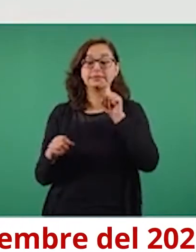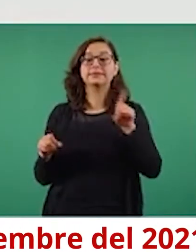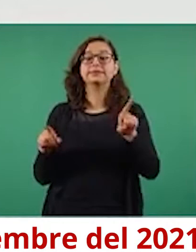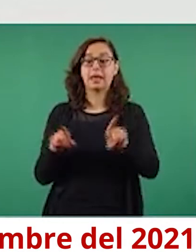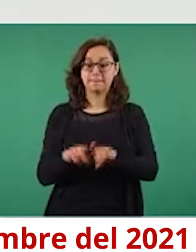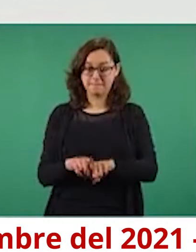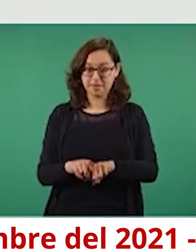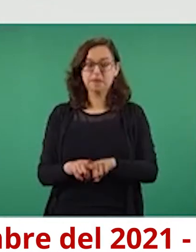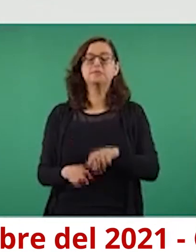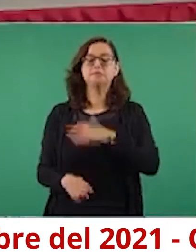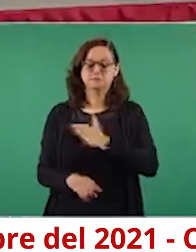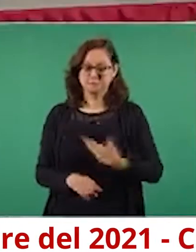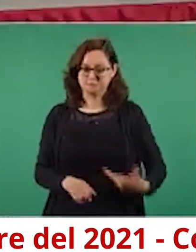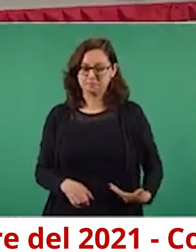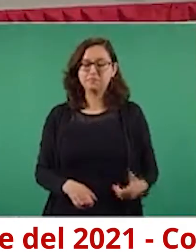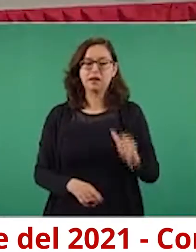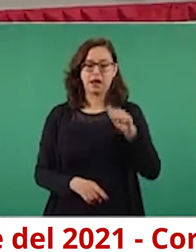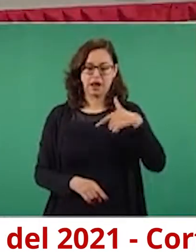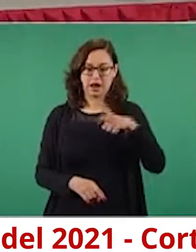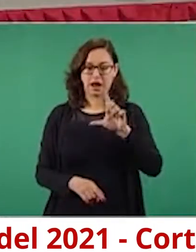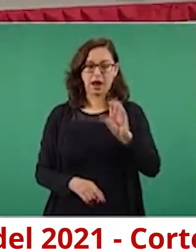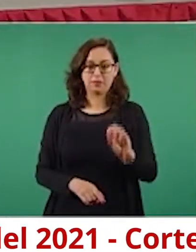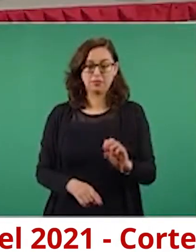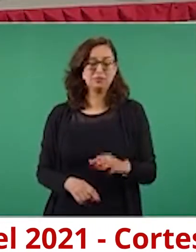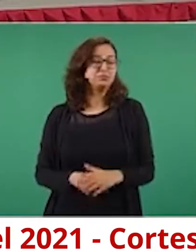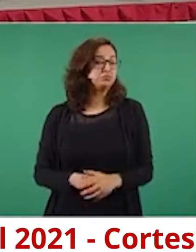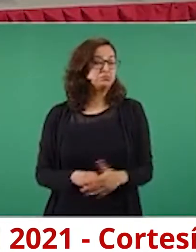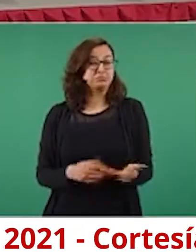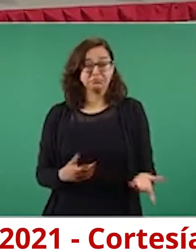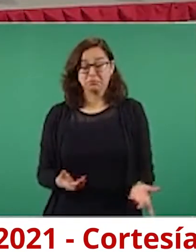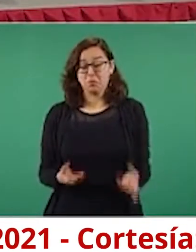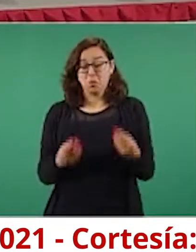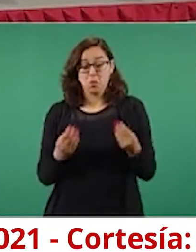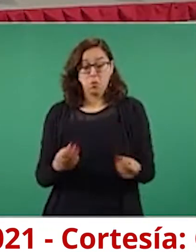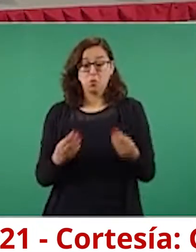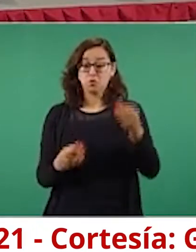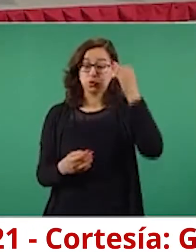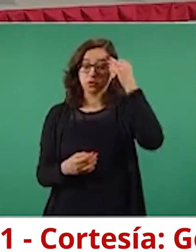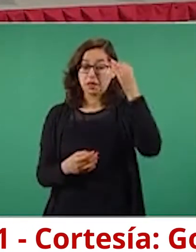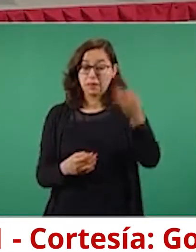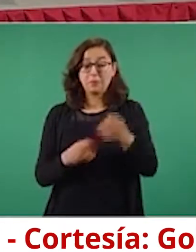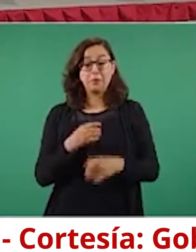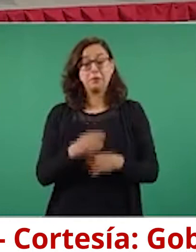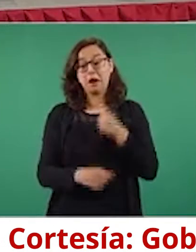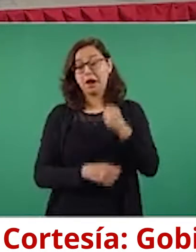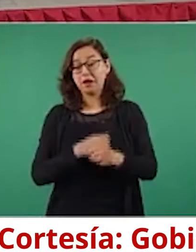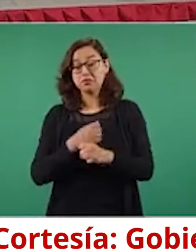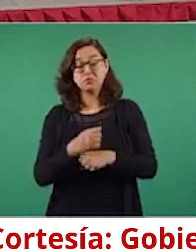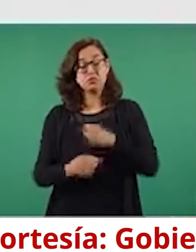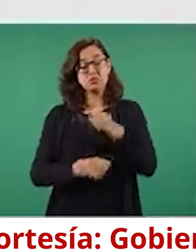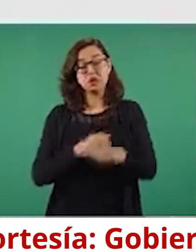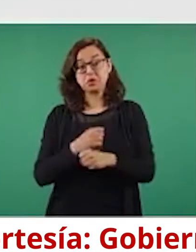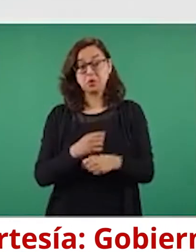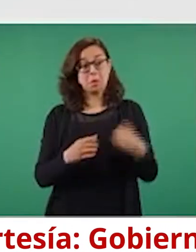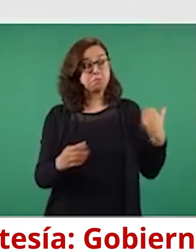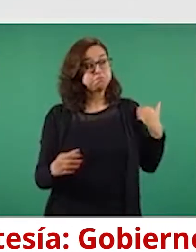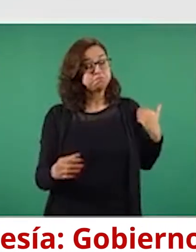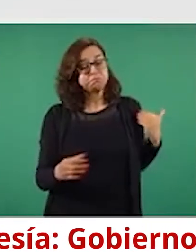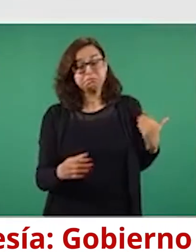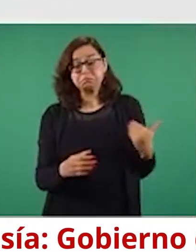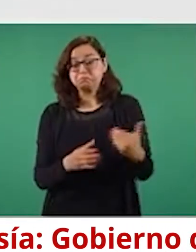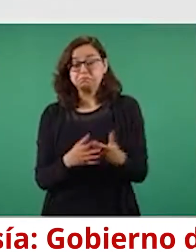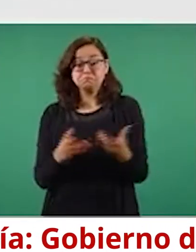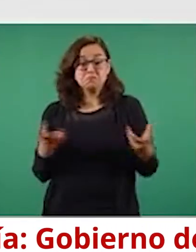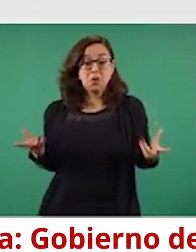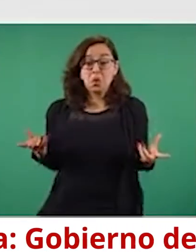decir CELAC. Hace mucho no se reunían los presidentes, los presidentes, primeros ministros y altos